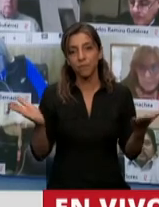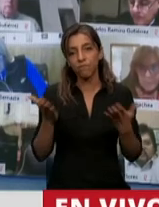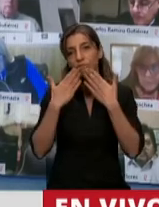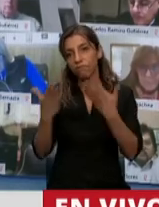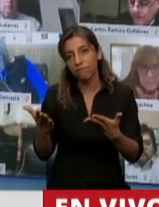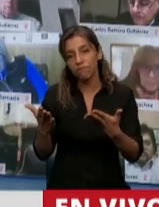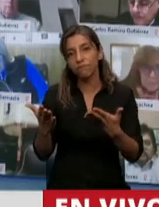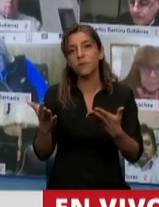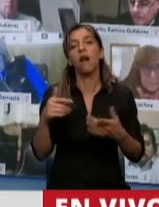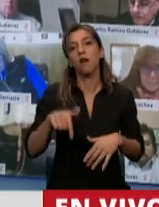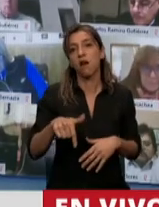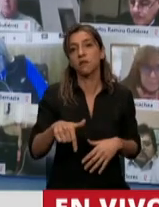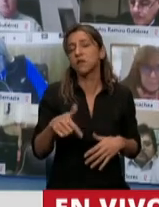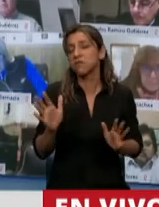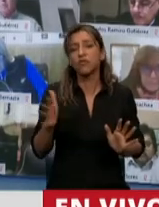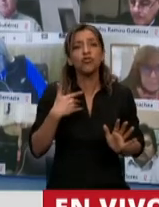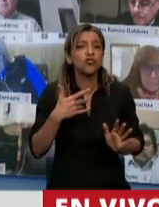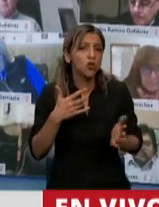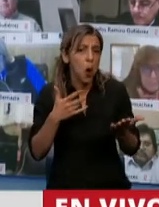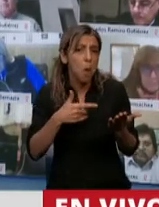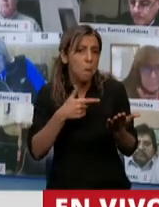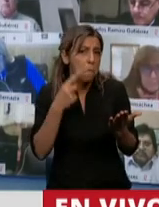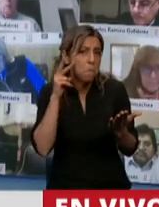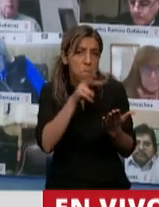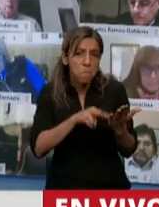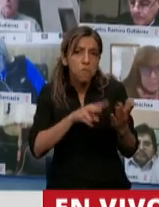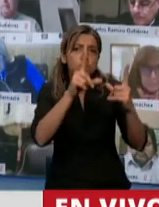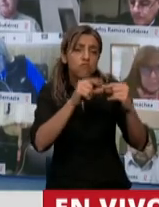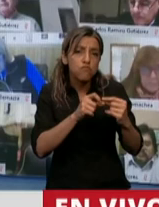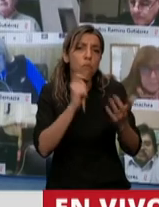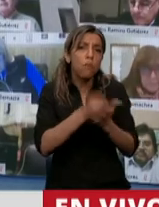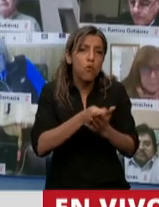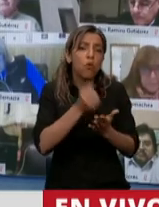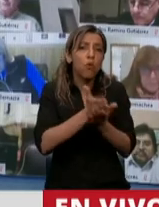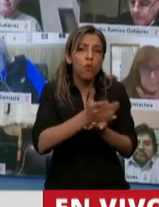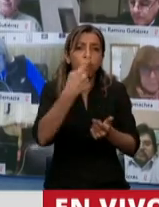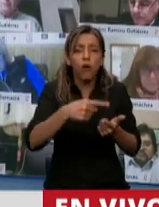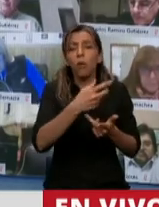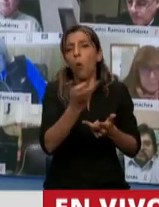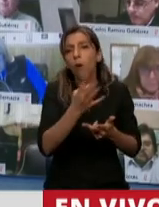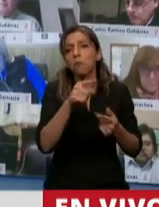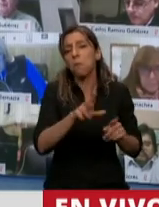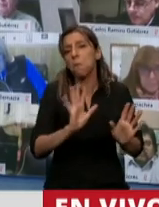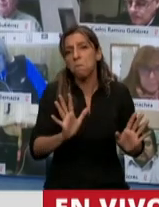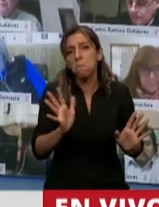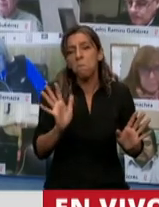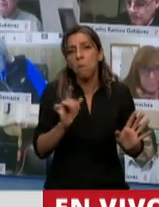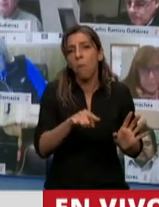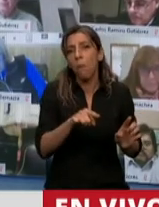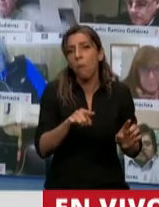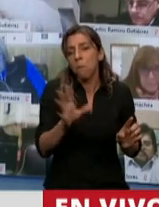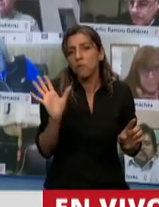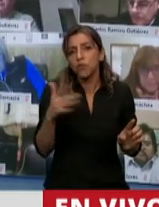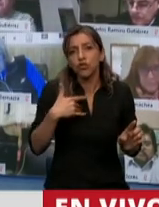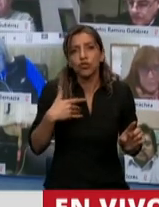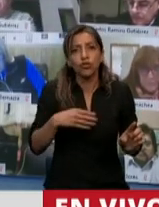y reitero, más allá de los montos, más allá de las complejidades que tiene muchas de las normas que llegamos a su implementación, lo